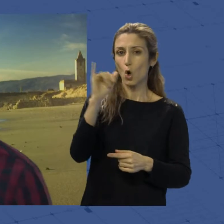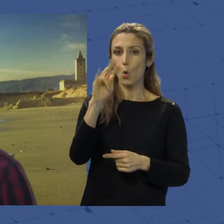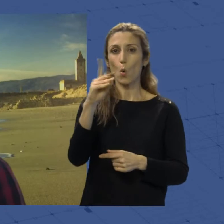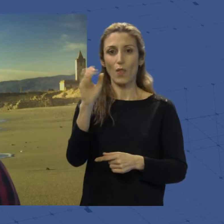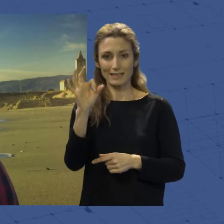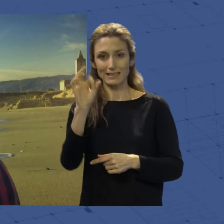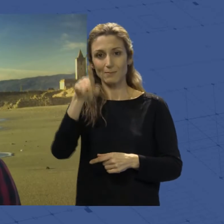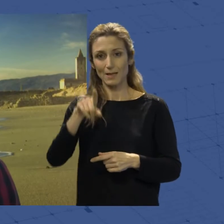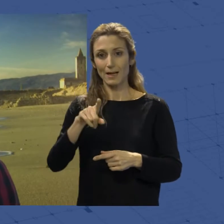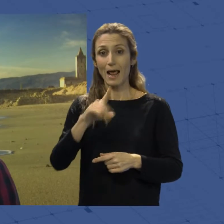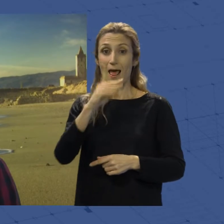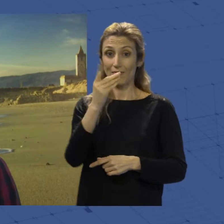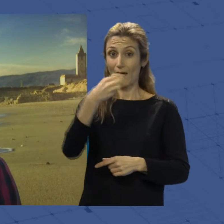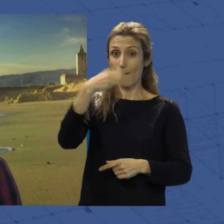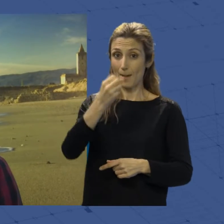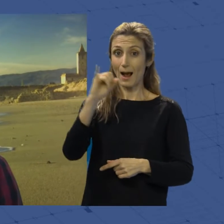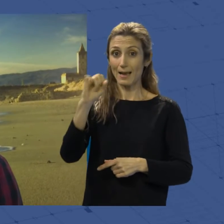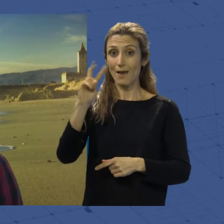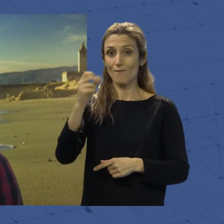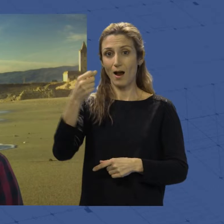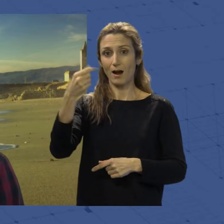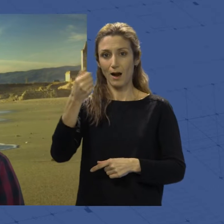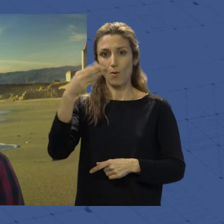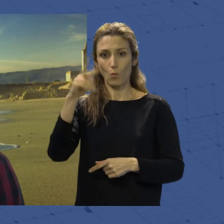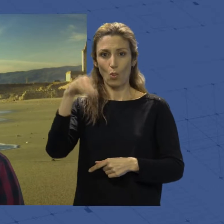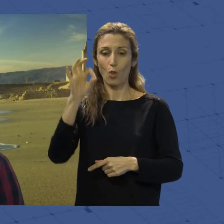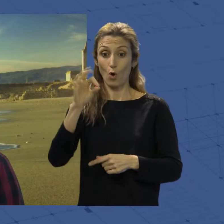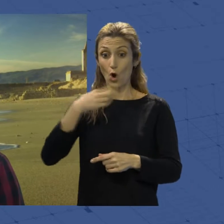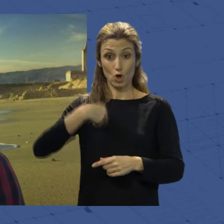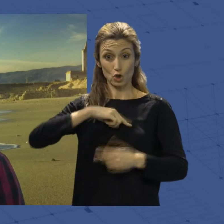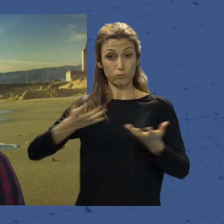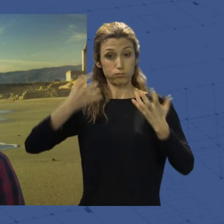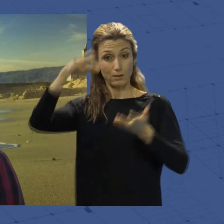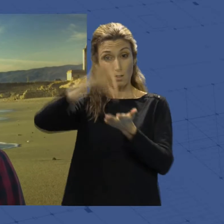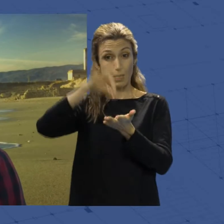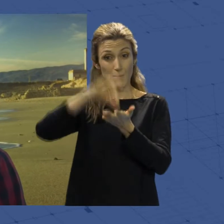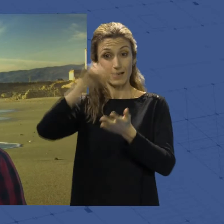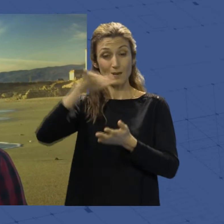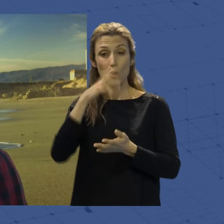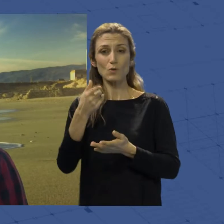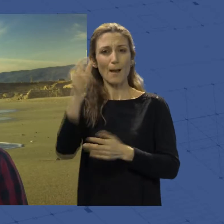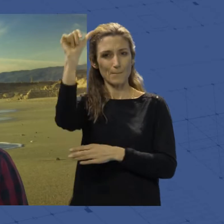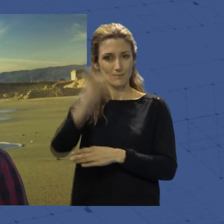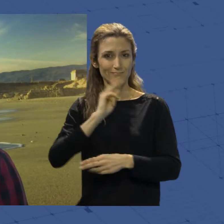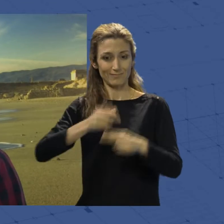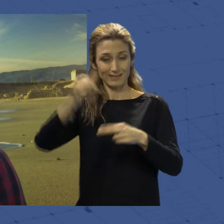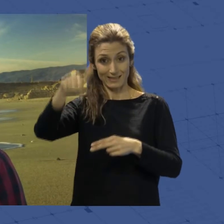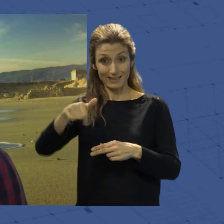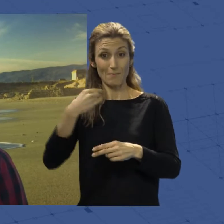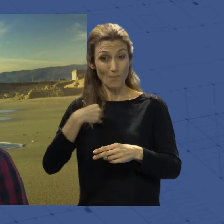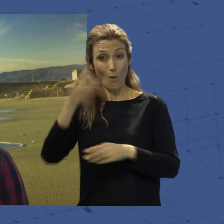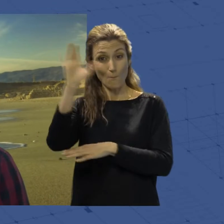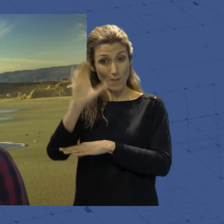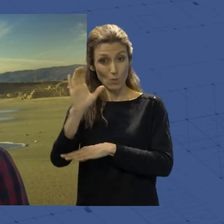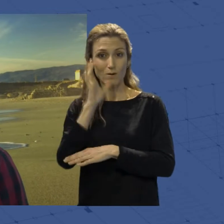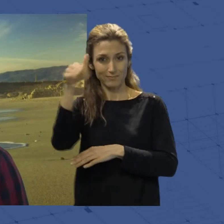Nosotros hemos participado este año con una etapa que se llama El beso de Judas, que era una película que se rodó aquí en Almería, y bueno, consistía de unas setas un